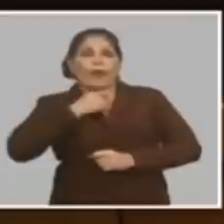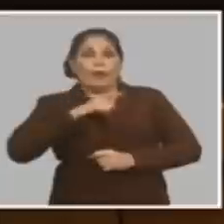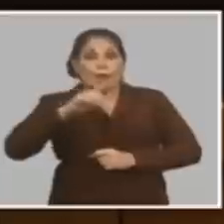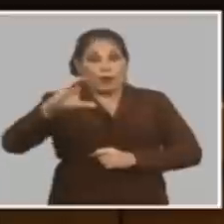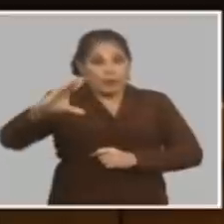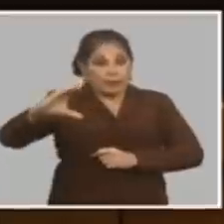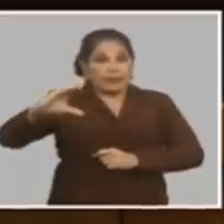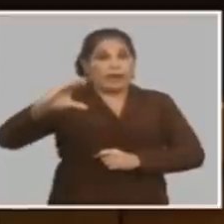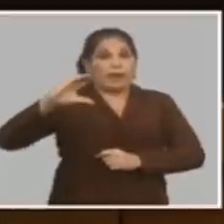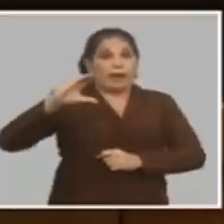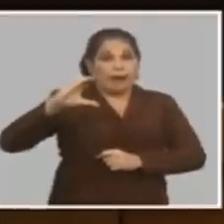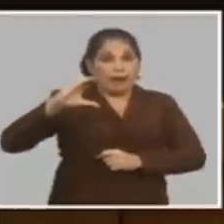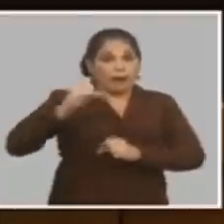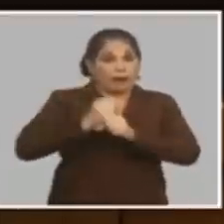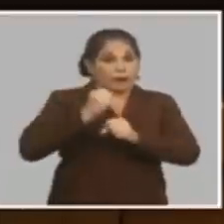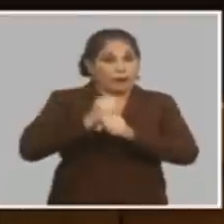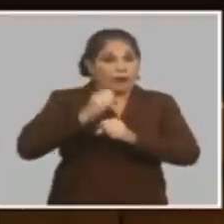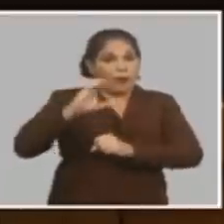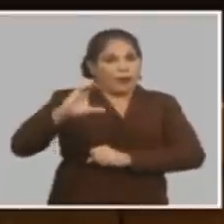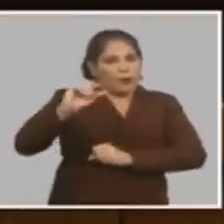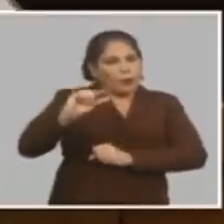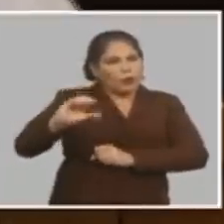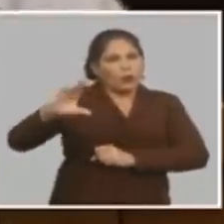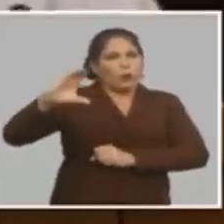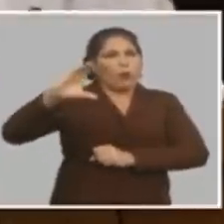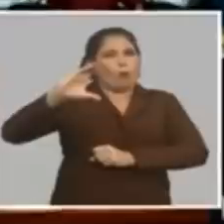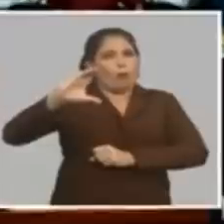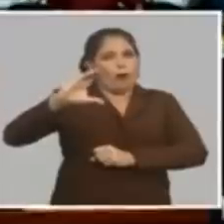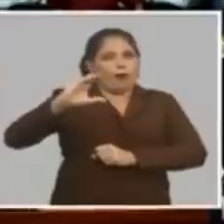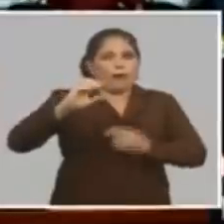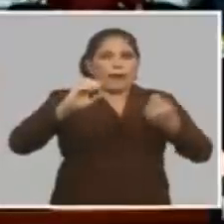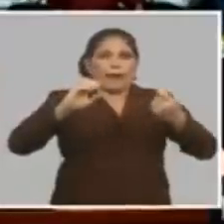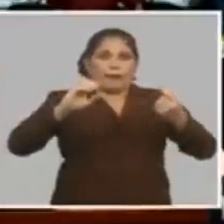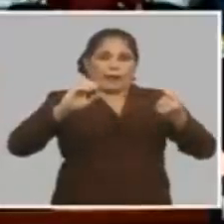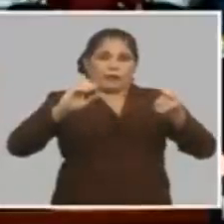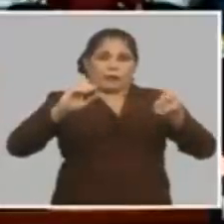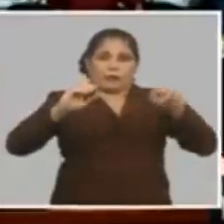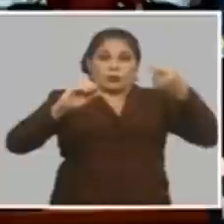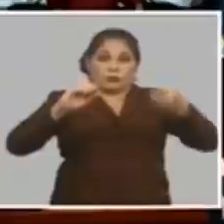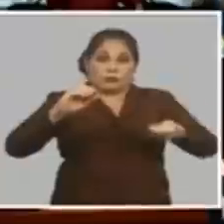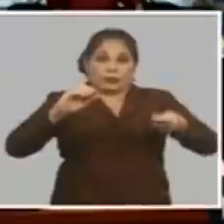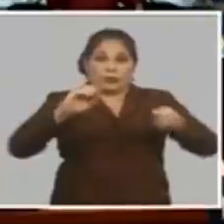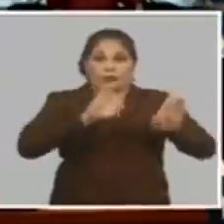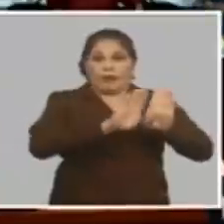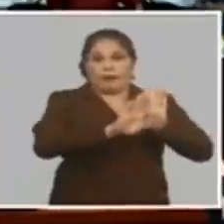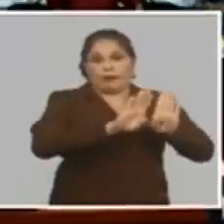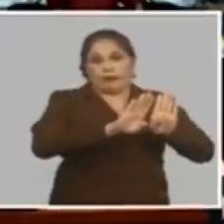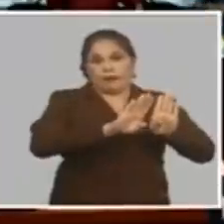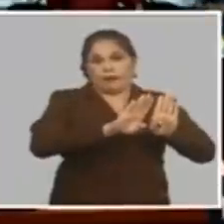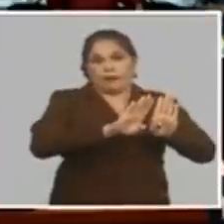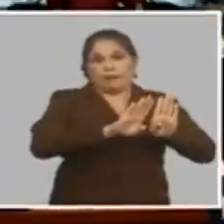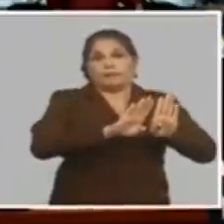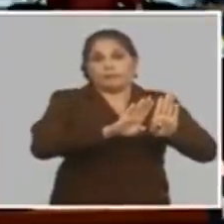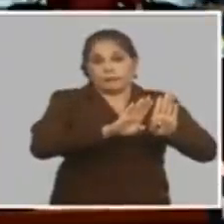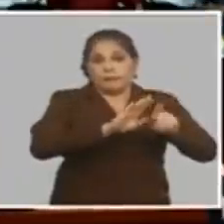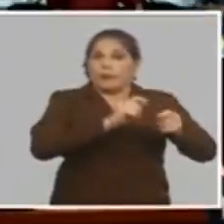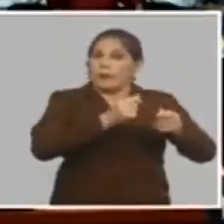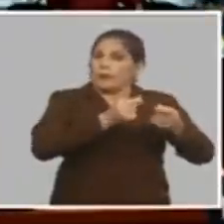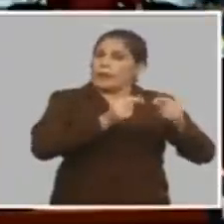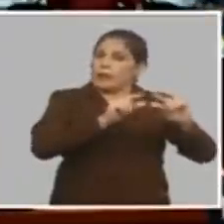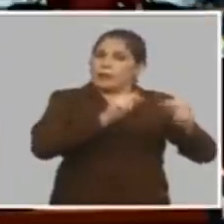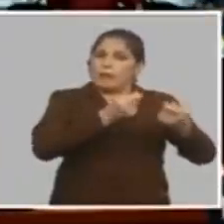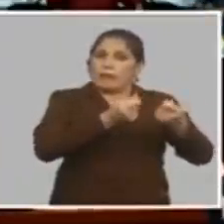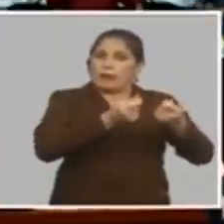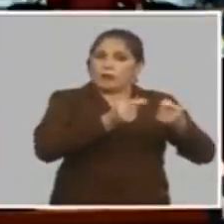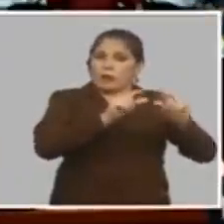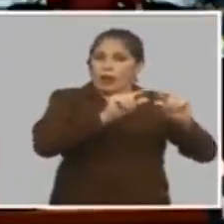salario crezca un poquito más que el crecimiento de los precios si eso se logra y